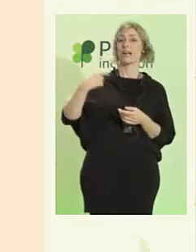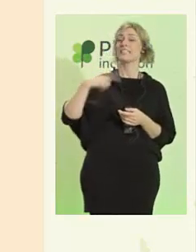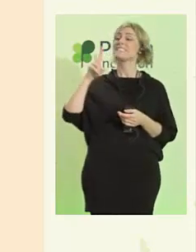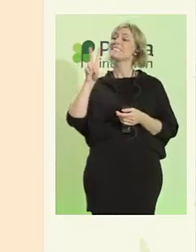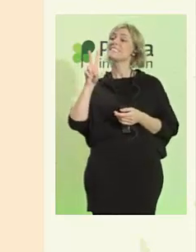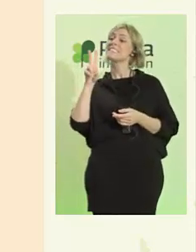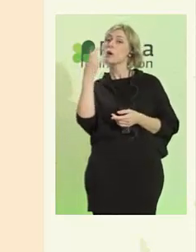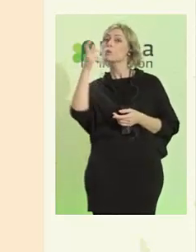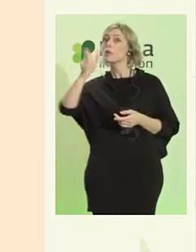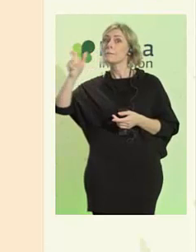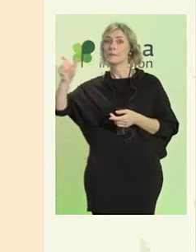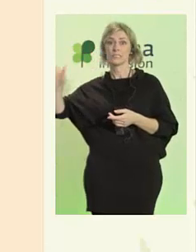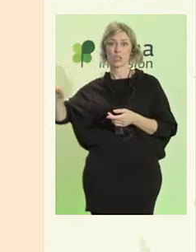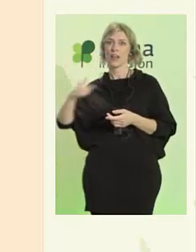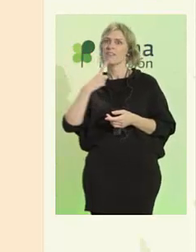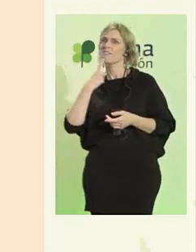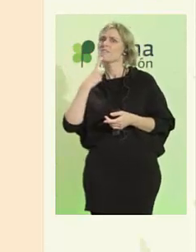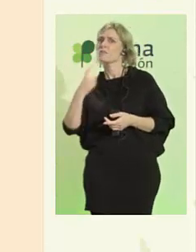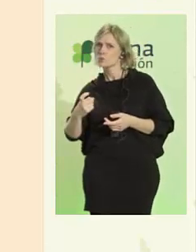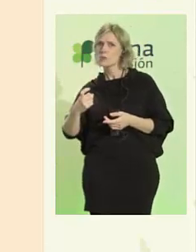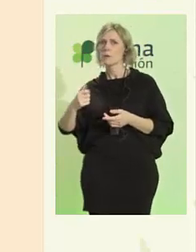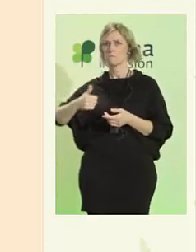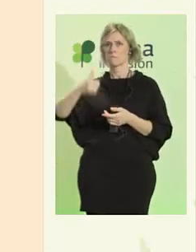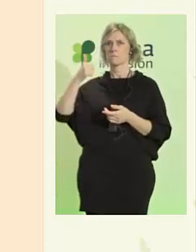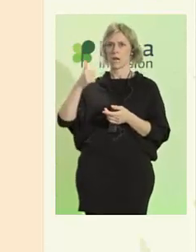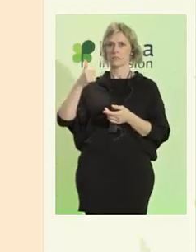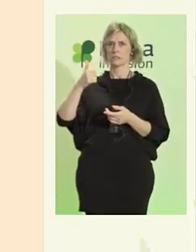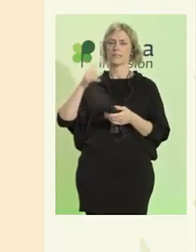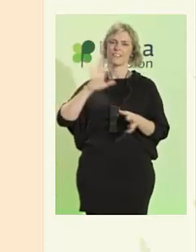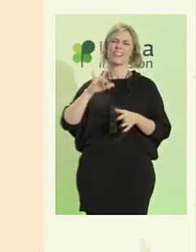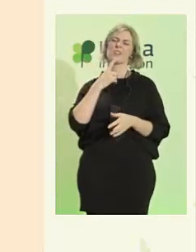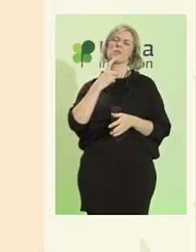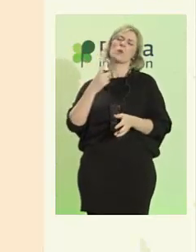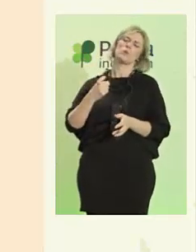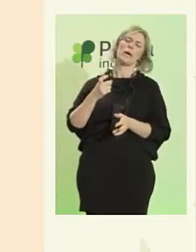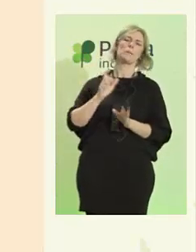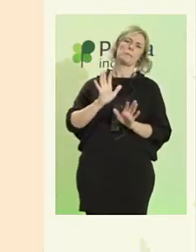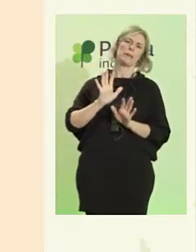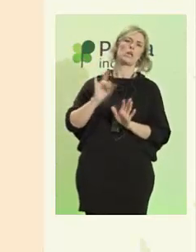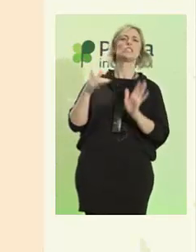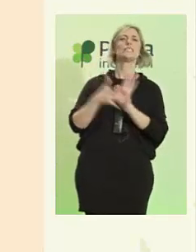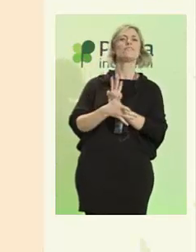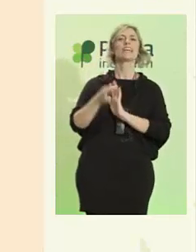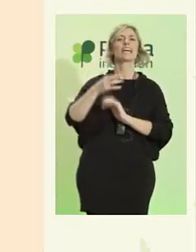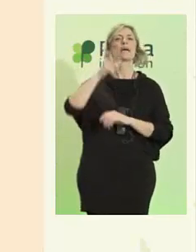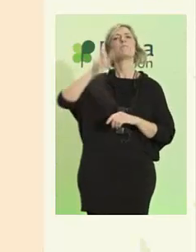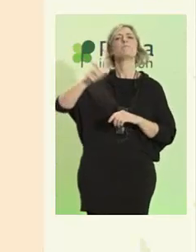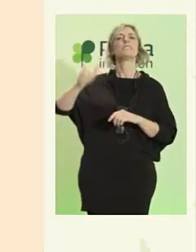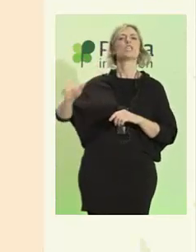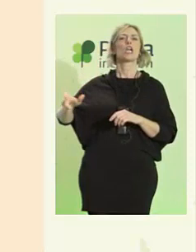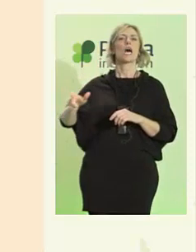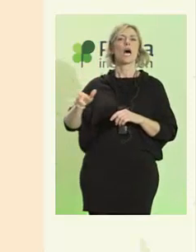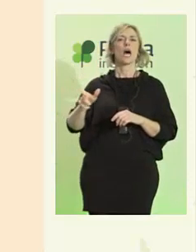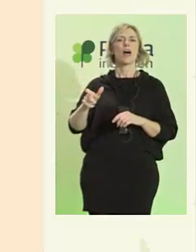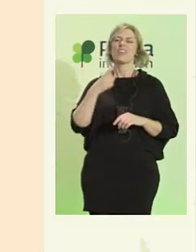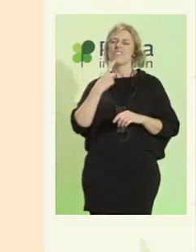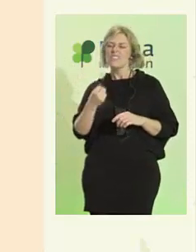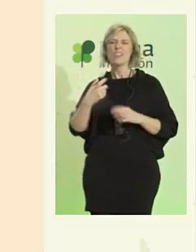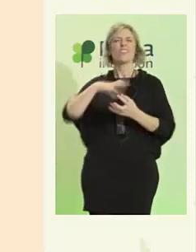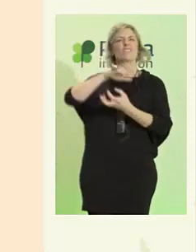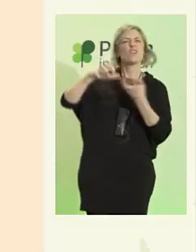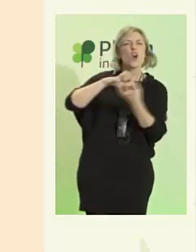de complejo, se habla, que en realidad es un eufemismo para decir personas complicadas, personas violentas y